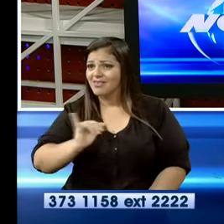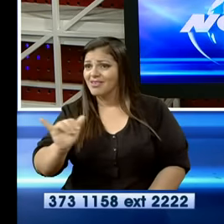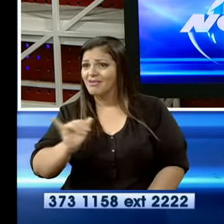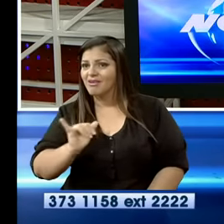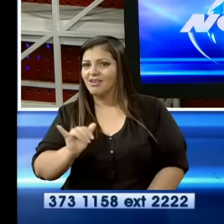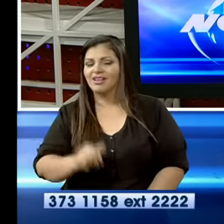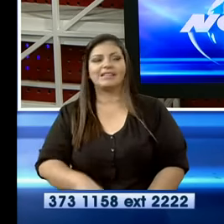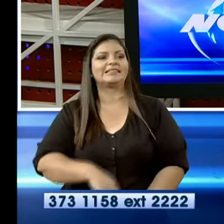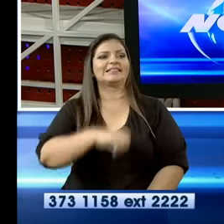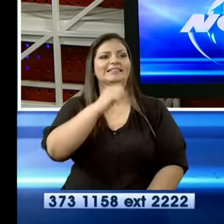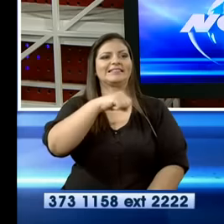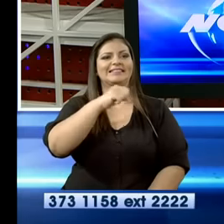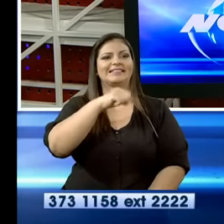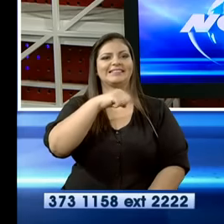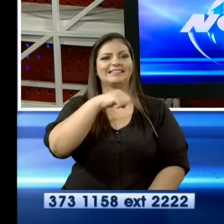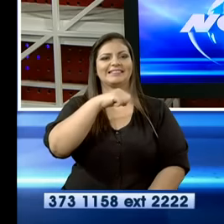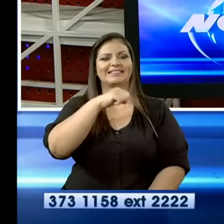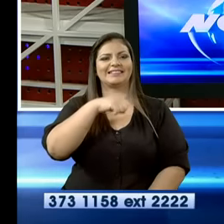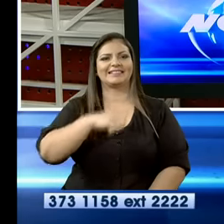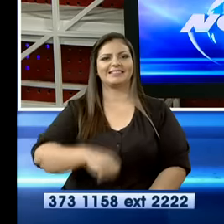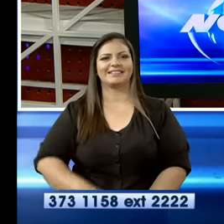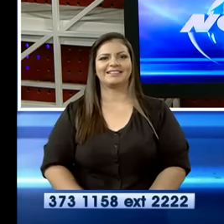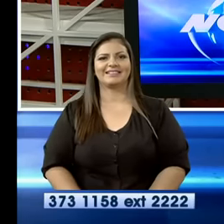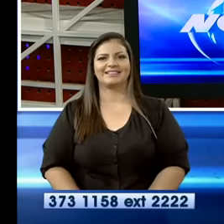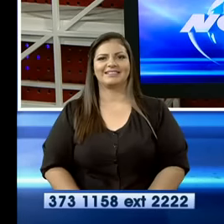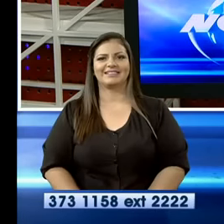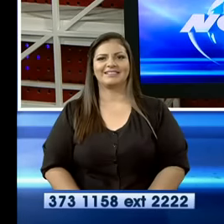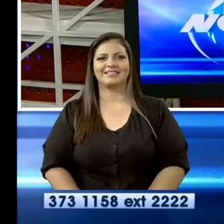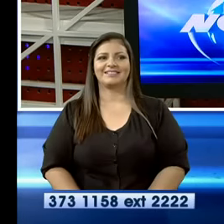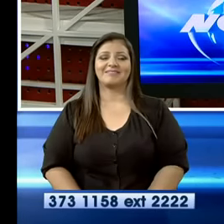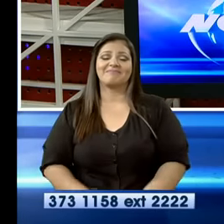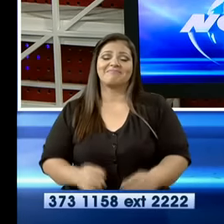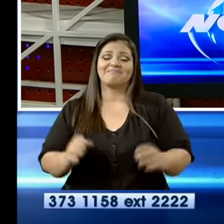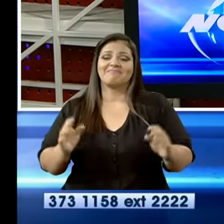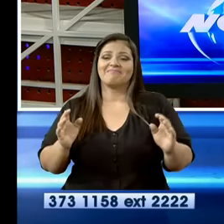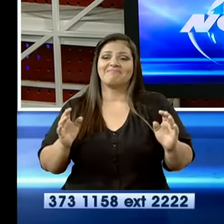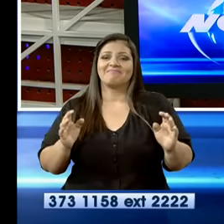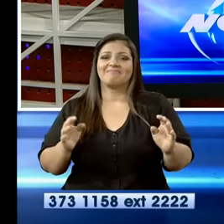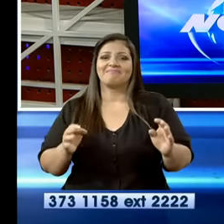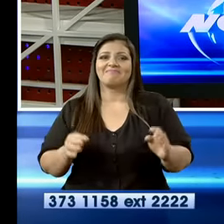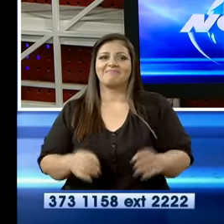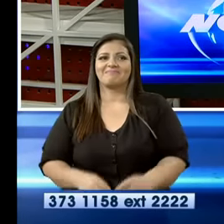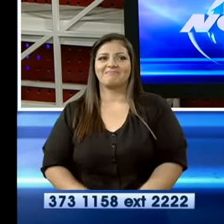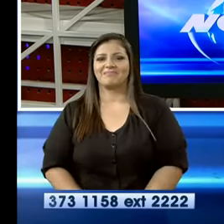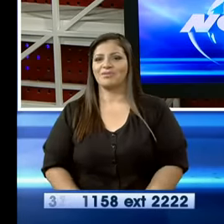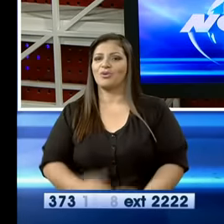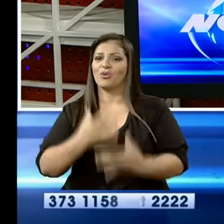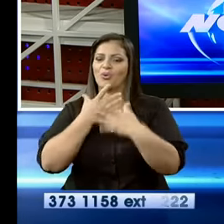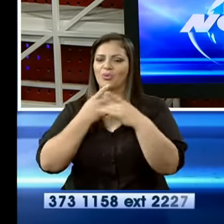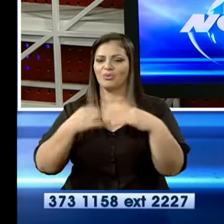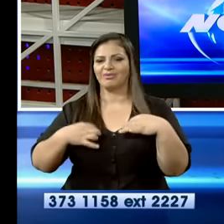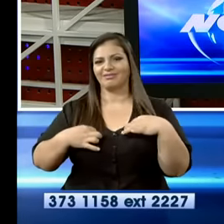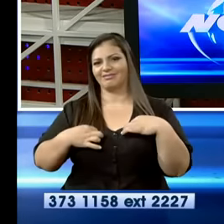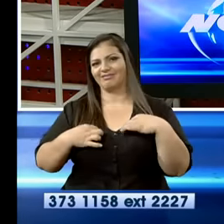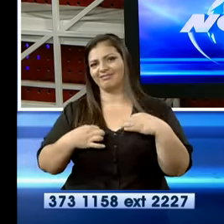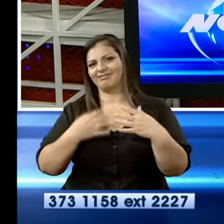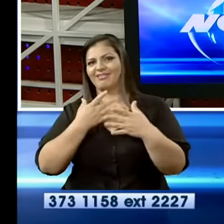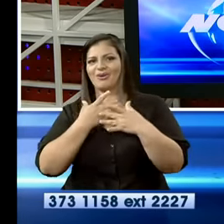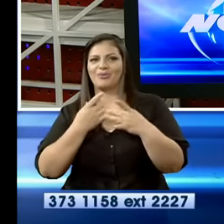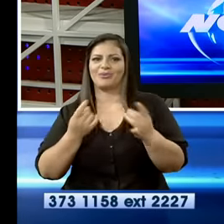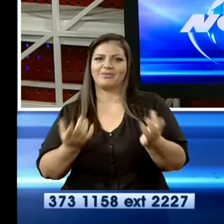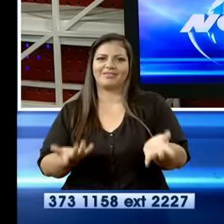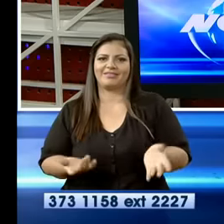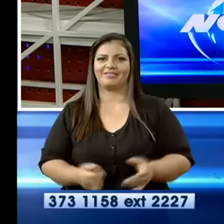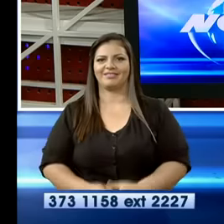misma blusa de la licenciada Delgadillo. Es una coincidencia, ¿no? Quizás el mismo gusto. Ah, caray. ¿Qué le dije